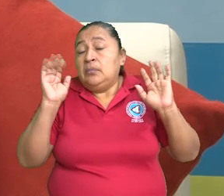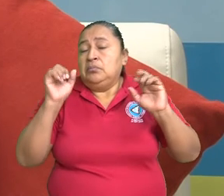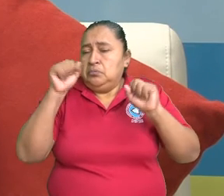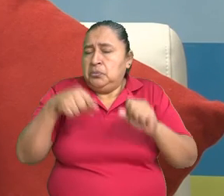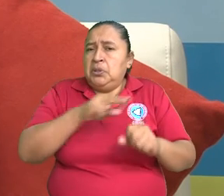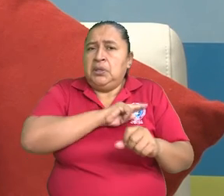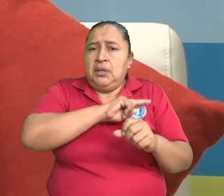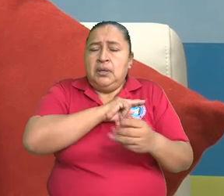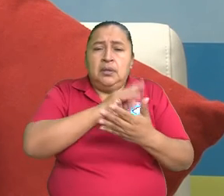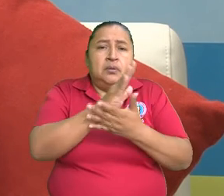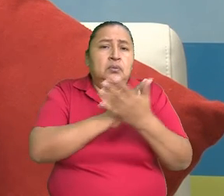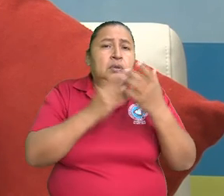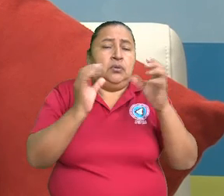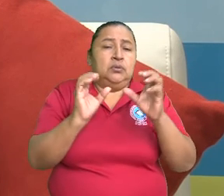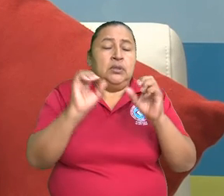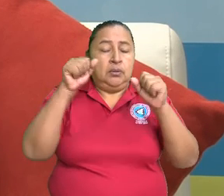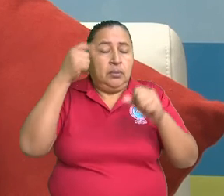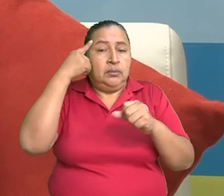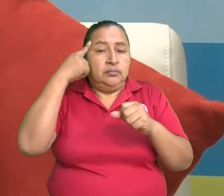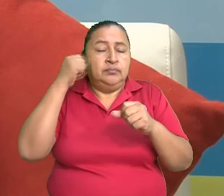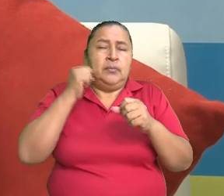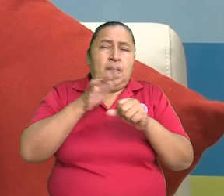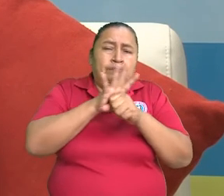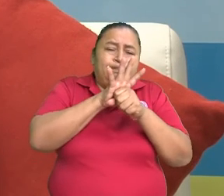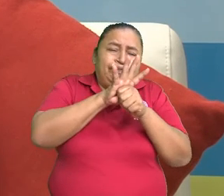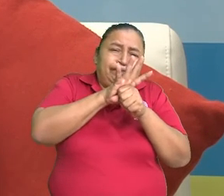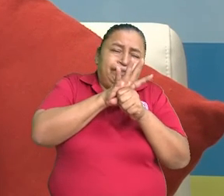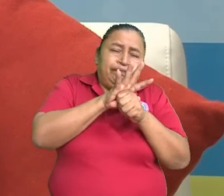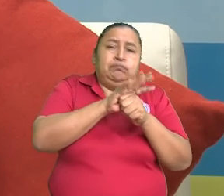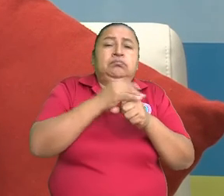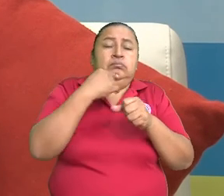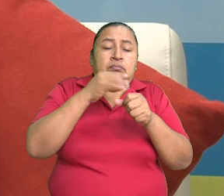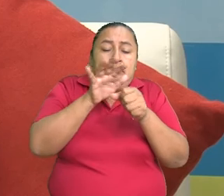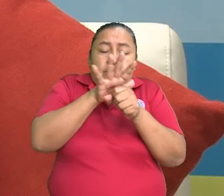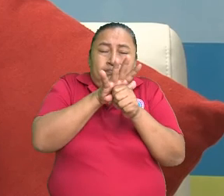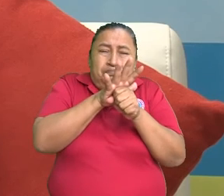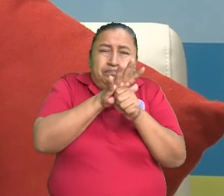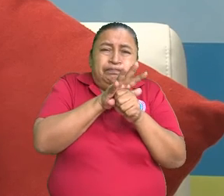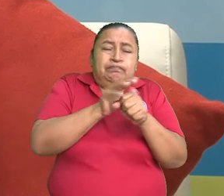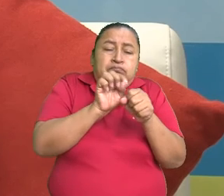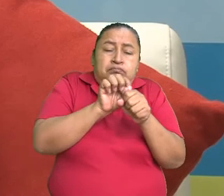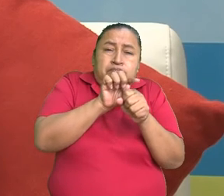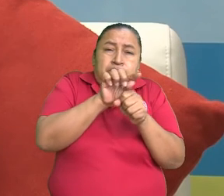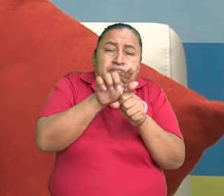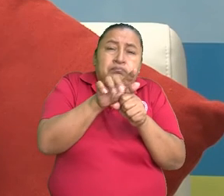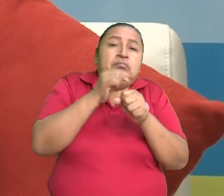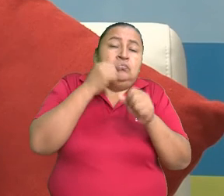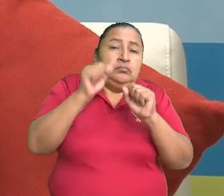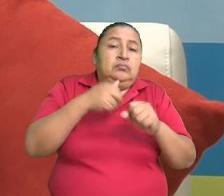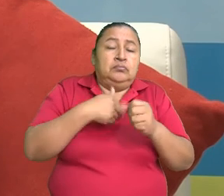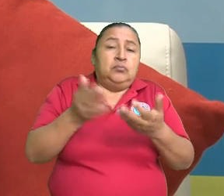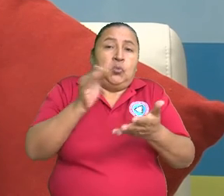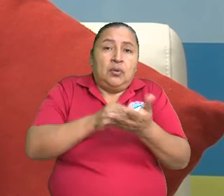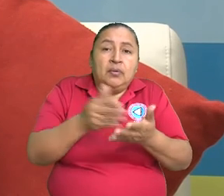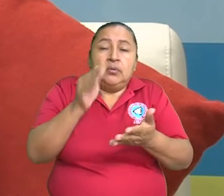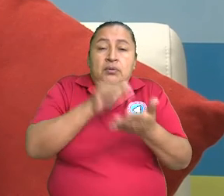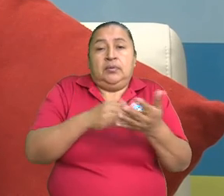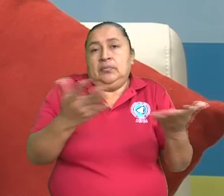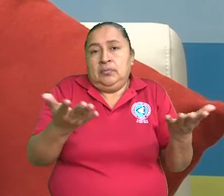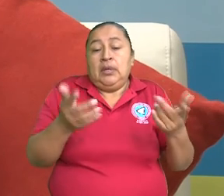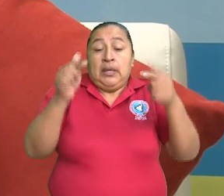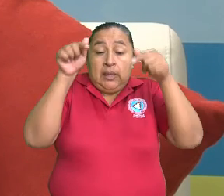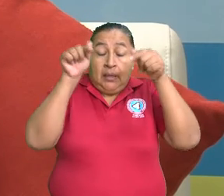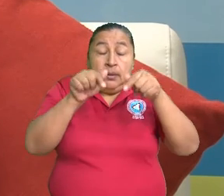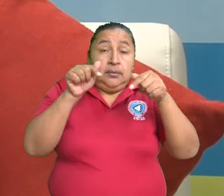que haya algo que esté generando una compresión de manera repetitiva sobre el nervio y esto esté generando, pues, la reincidencia. Esto